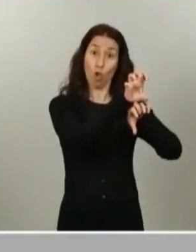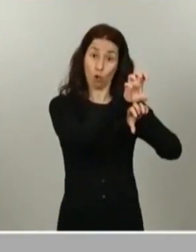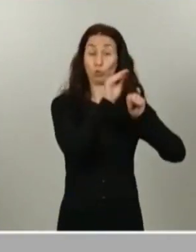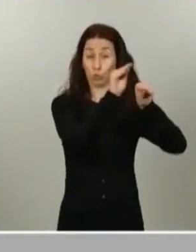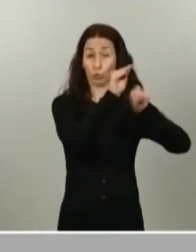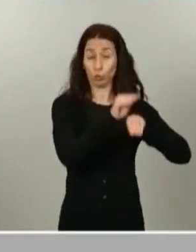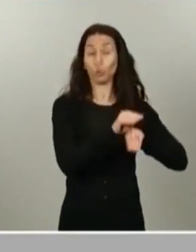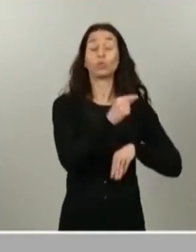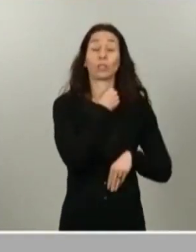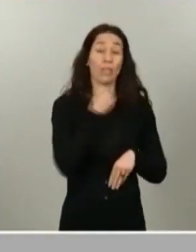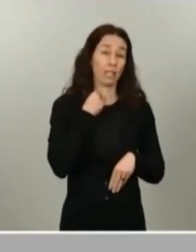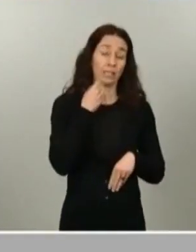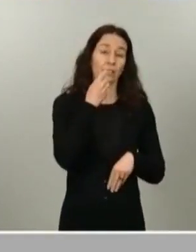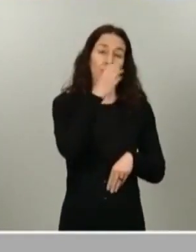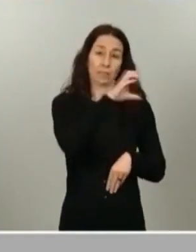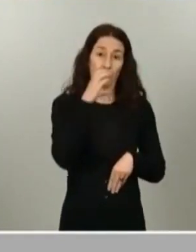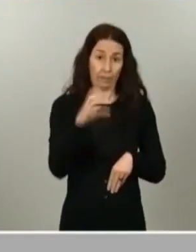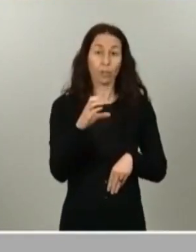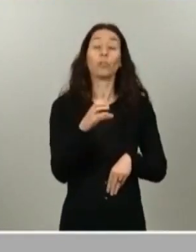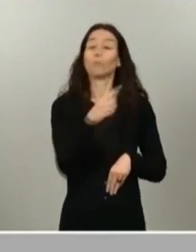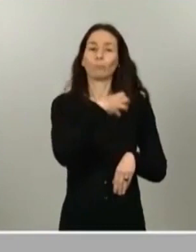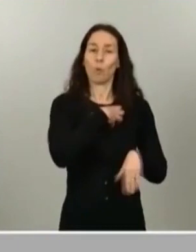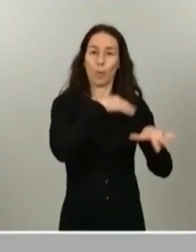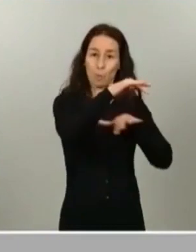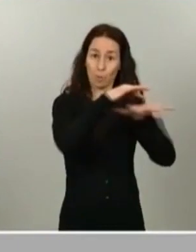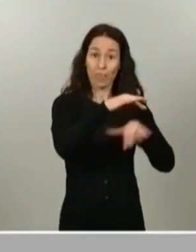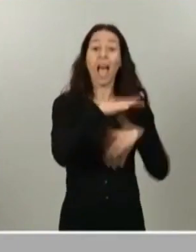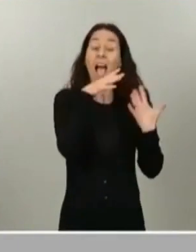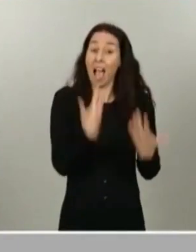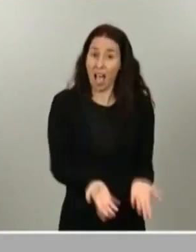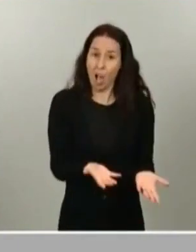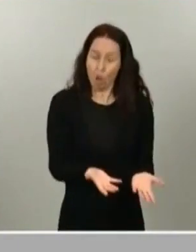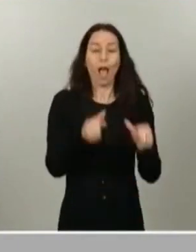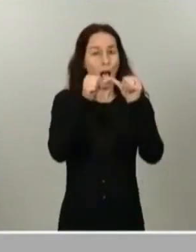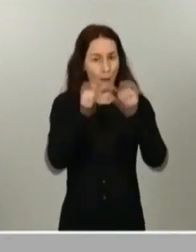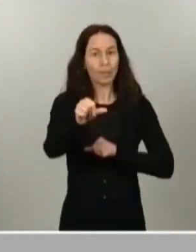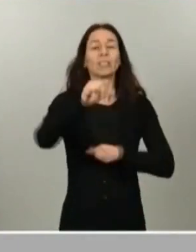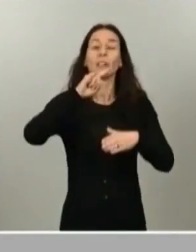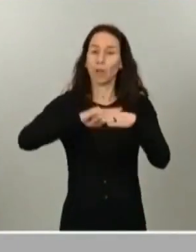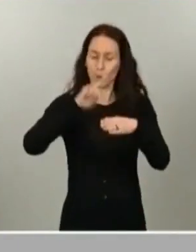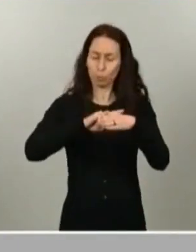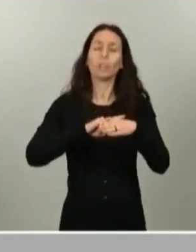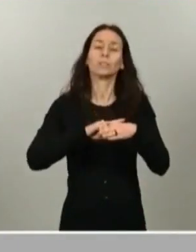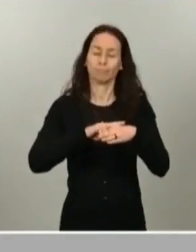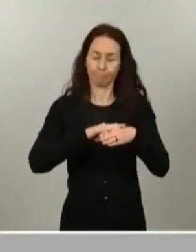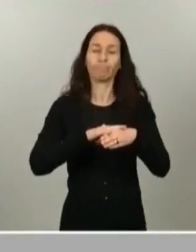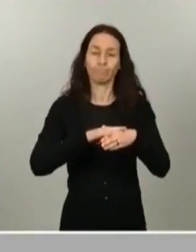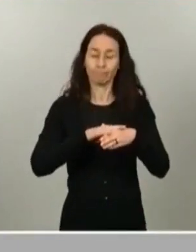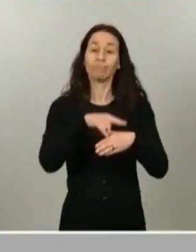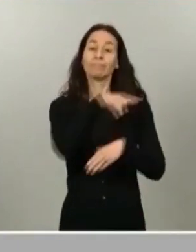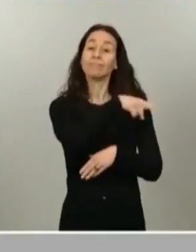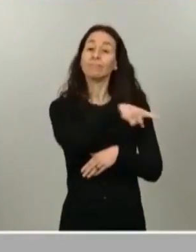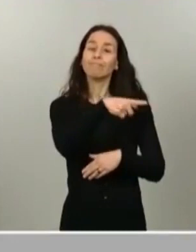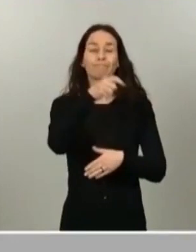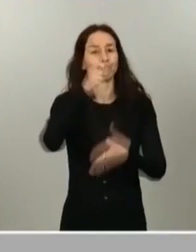Cáceres y Badajoz, respecto a la posibilidad de moverse entre ellas. A partir del lunes, esta restricción desaparecerá